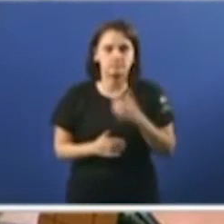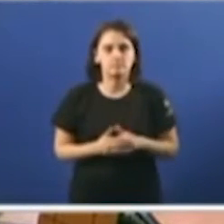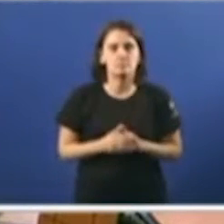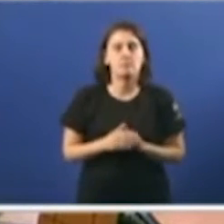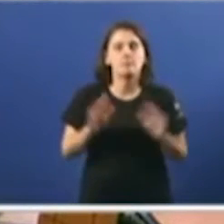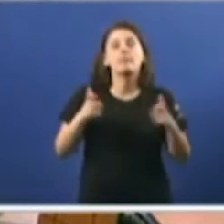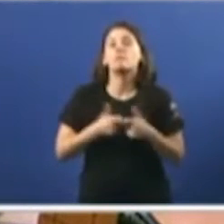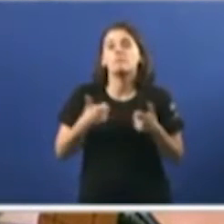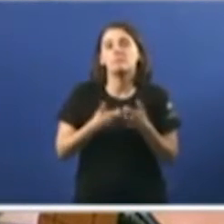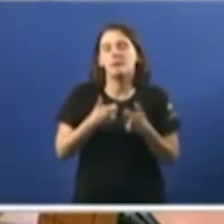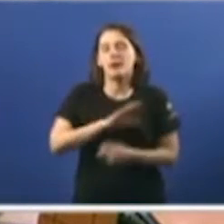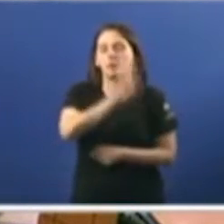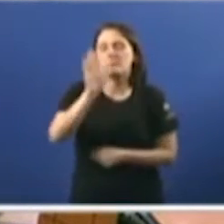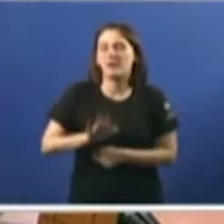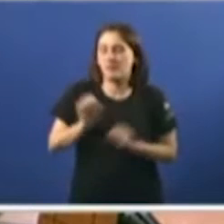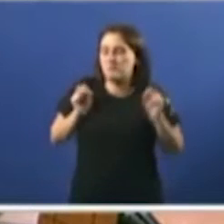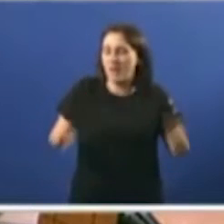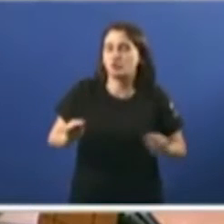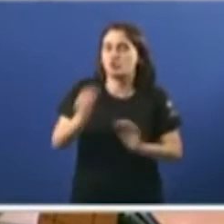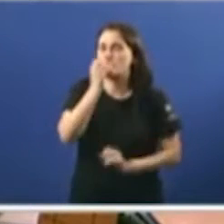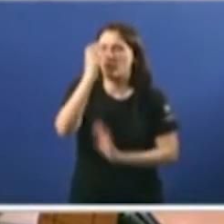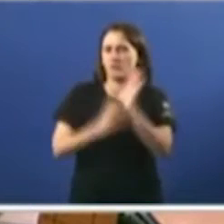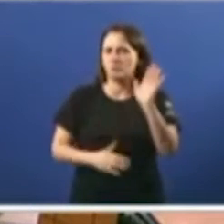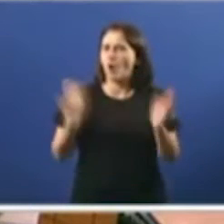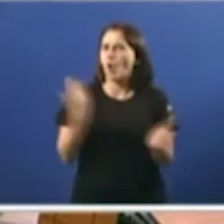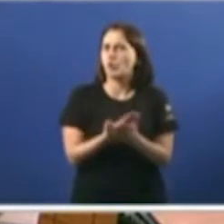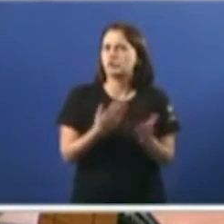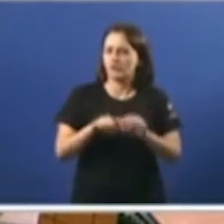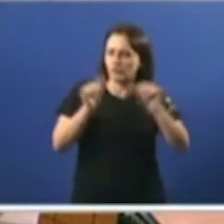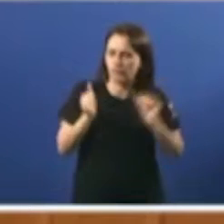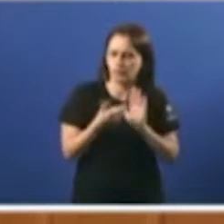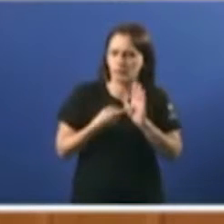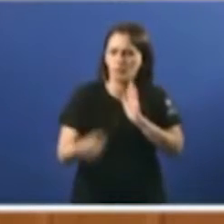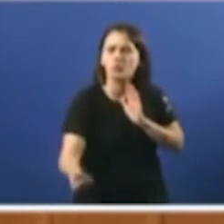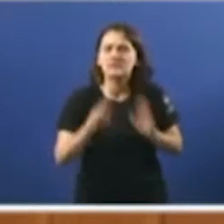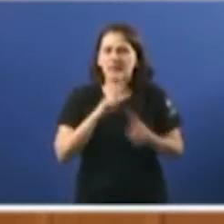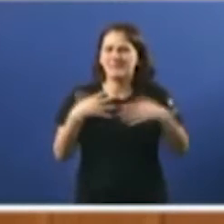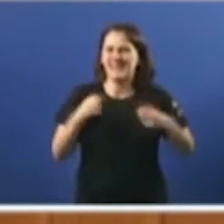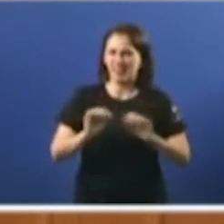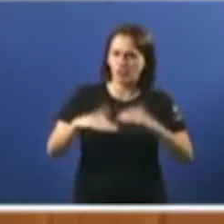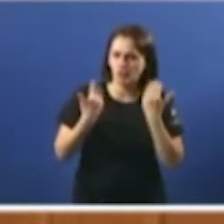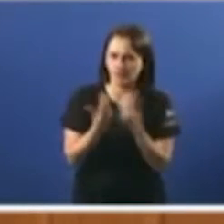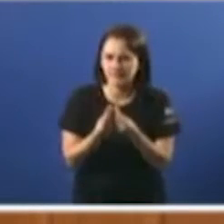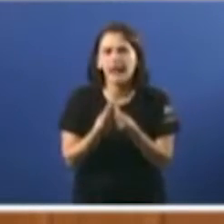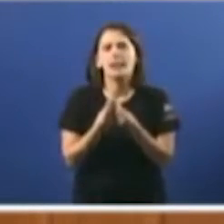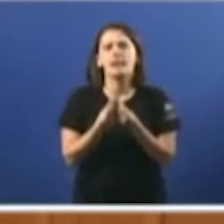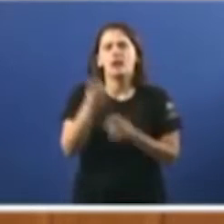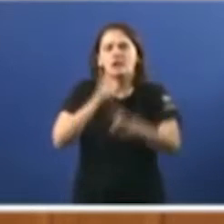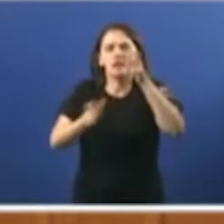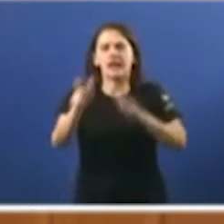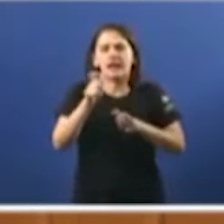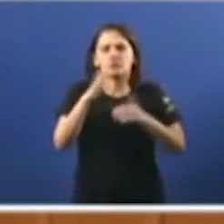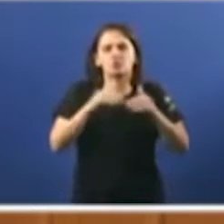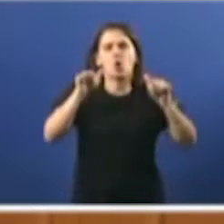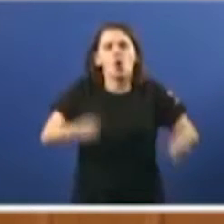Mais posiblemente o que nos parece máis grave do informe é a justificación que se fai da supresión da sanidade universal constatada polas queixas de usuarios que non